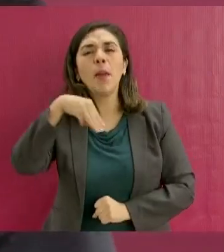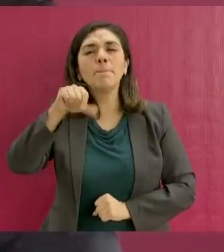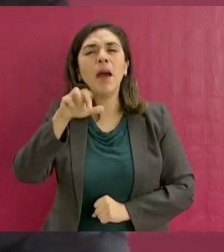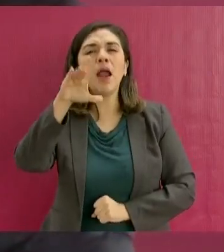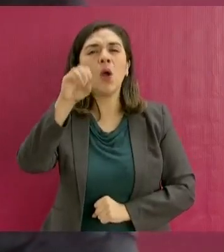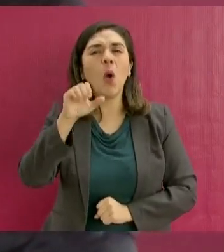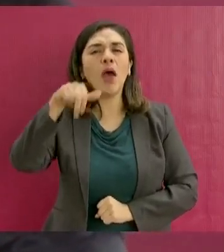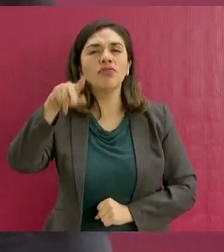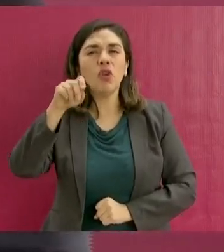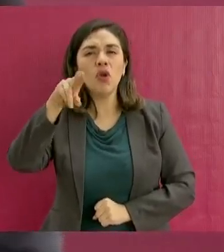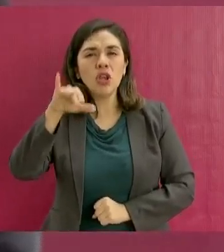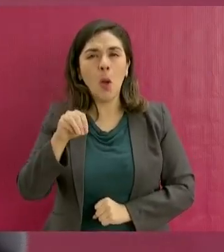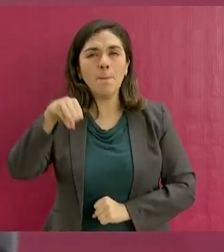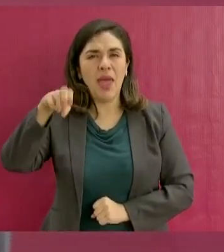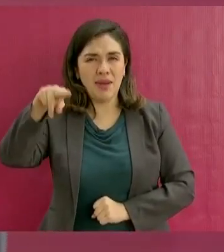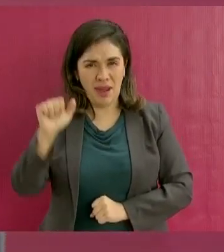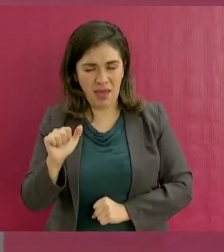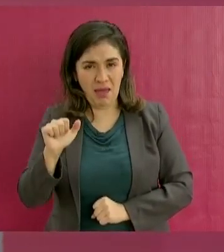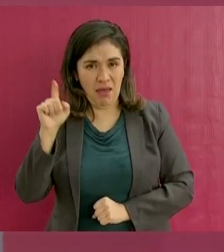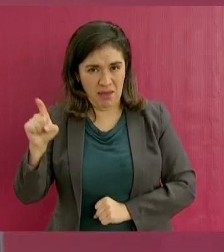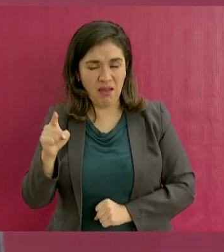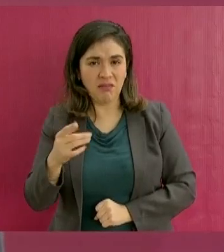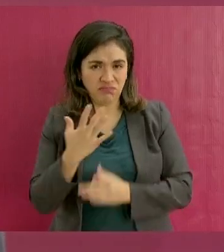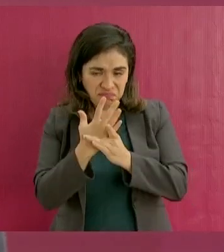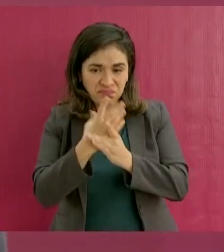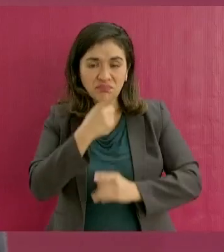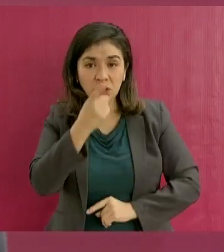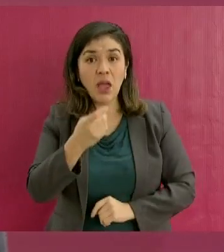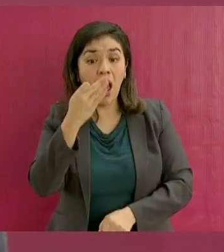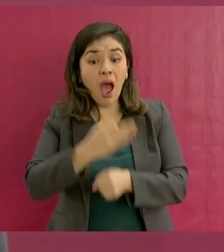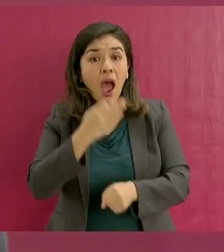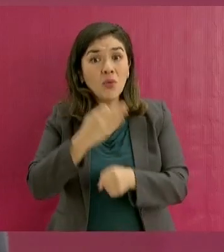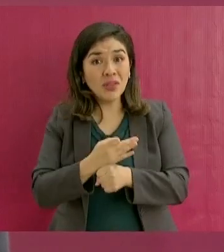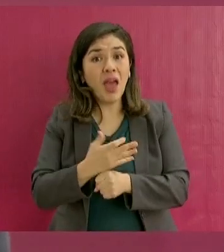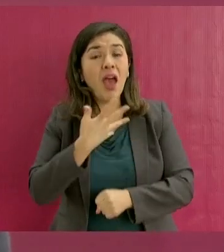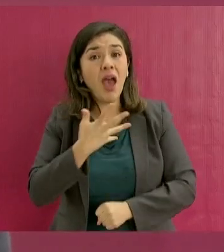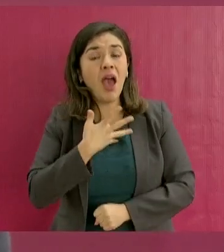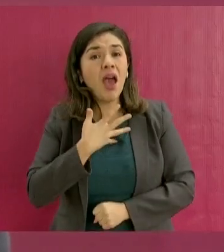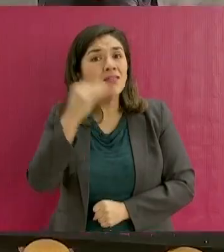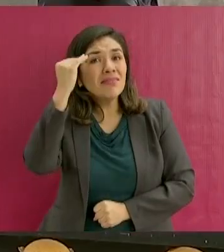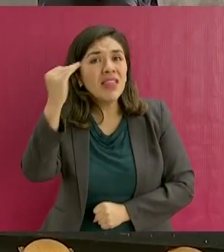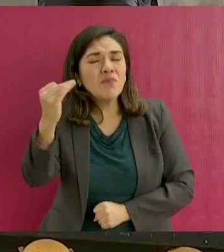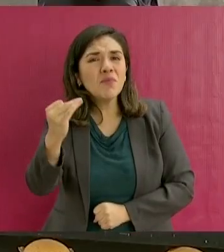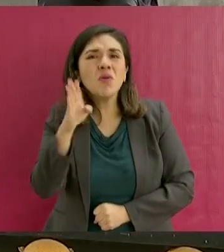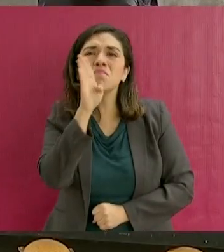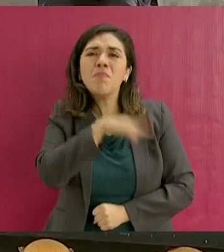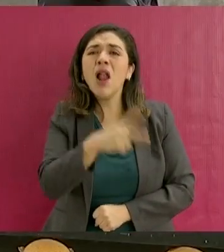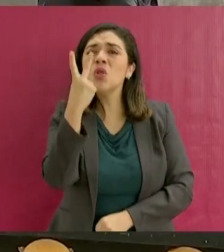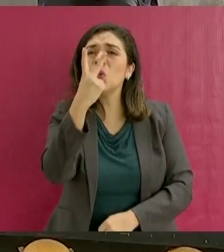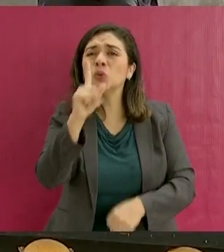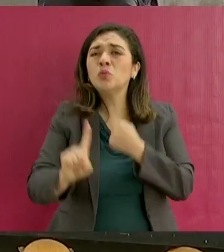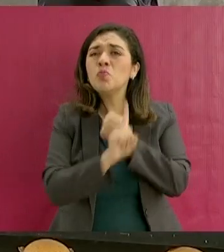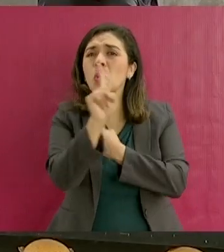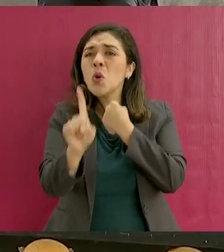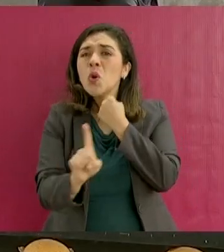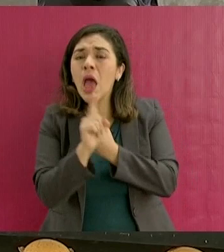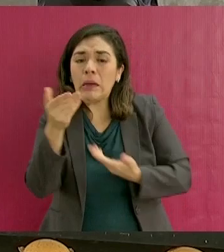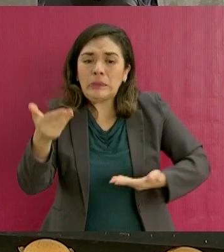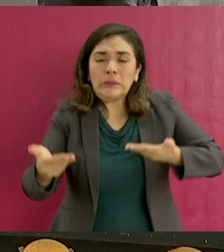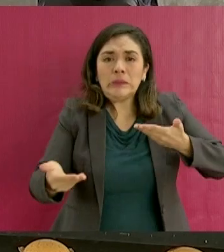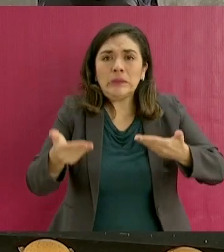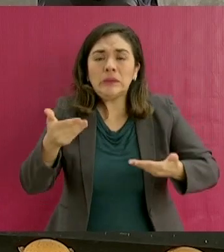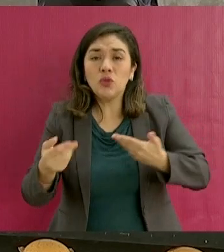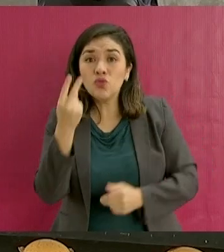Mena Rodríguez, estamos enfrentando dos crisis al mismo tiempo.